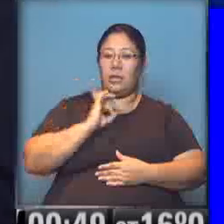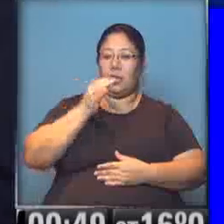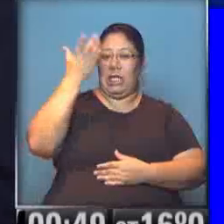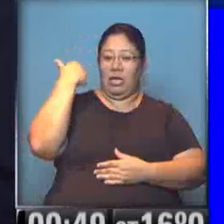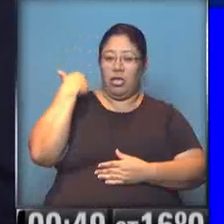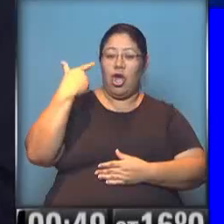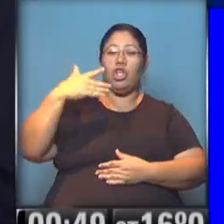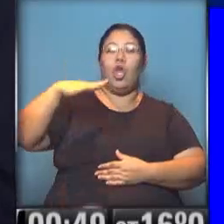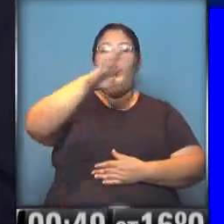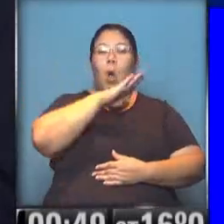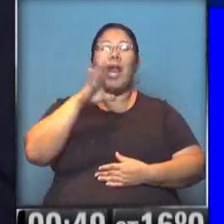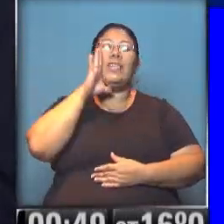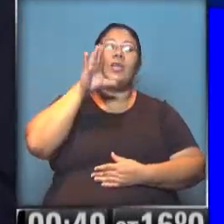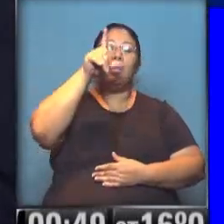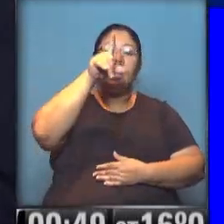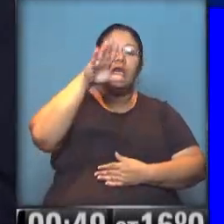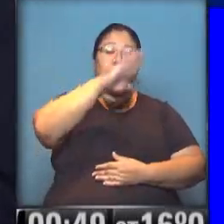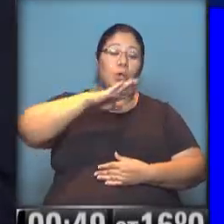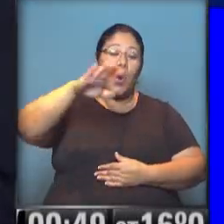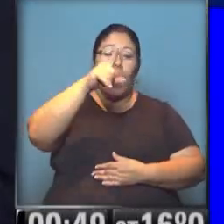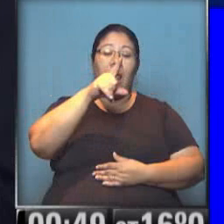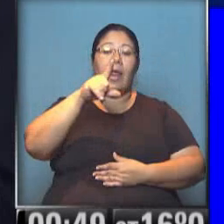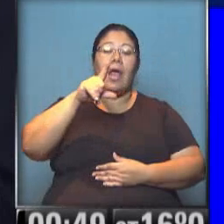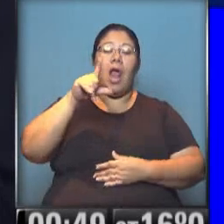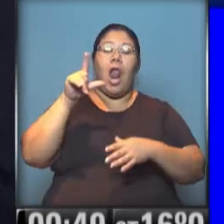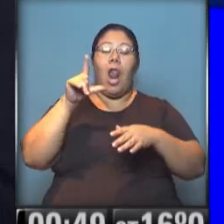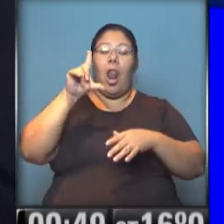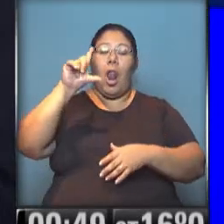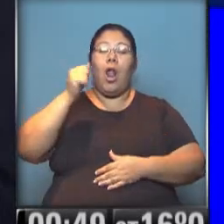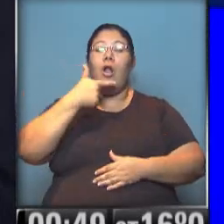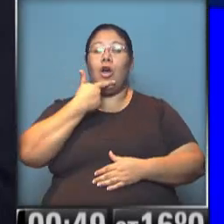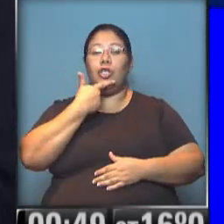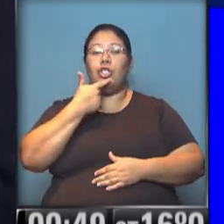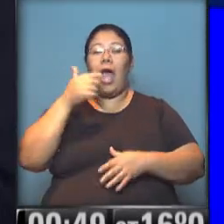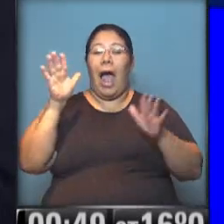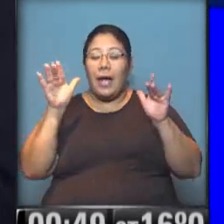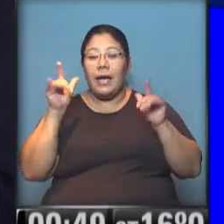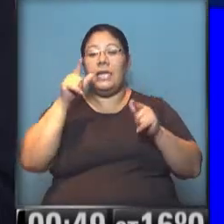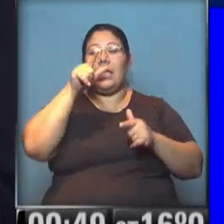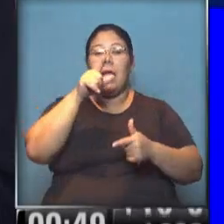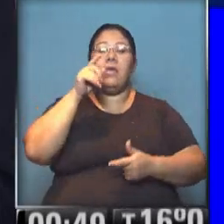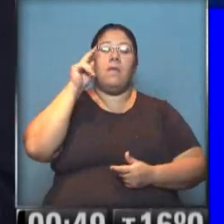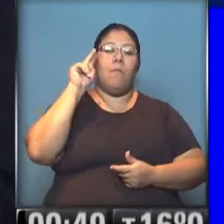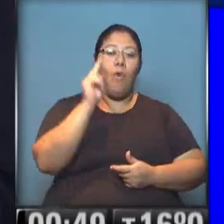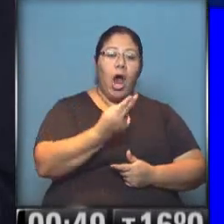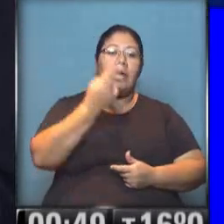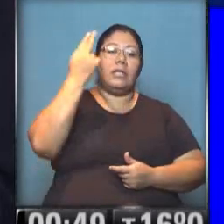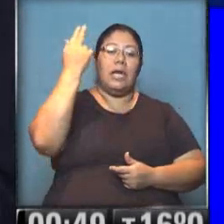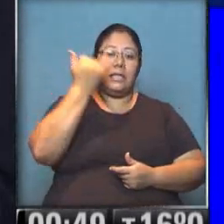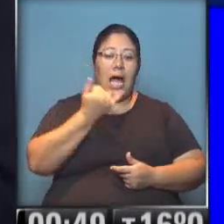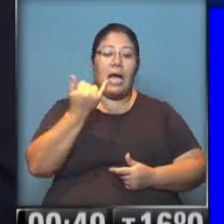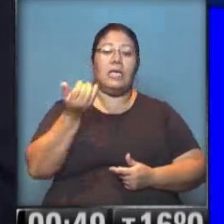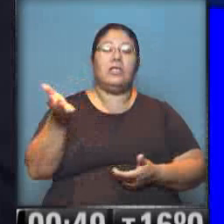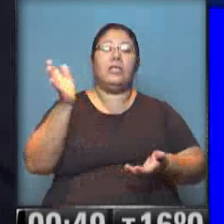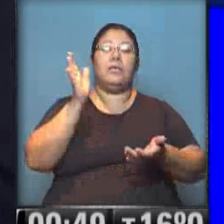destruida, una parte importante de la ciudad fue destruida, hubo saqueos, hubo protestas, hubo represión, hubo muertes, a raíz también del asesinato de un